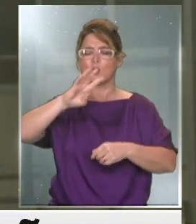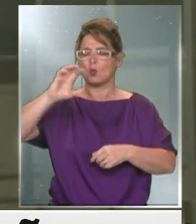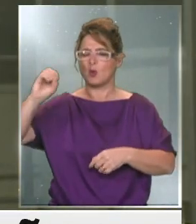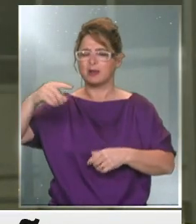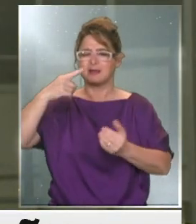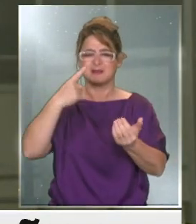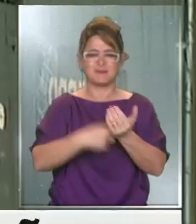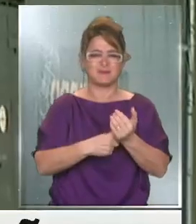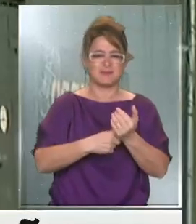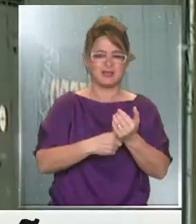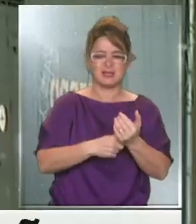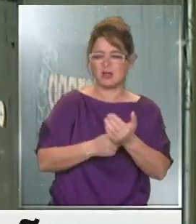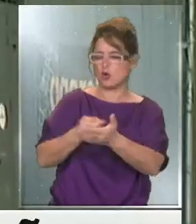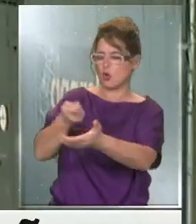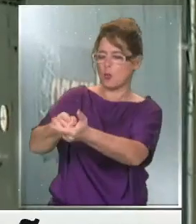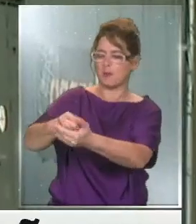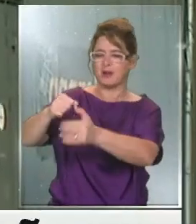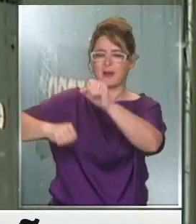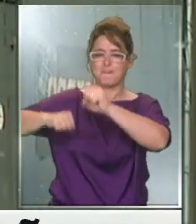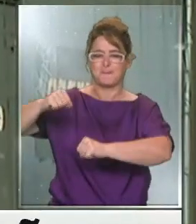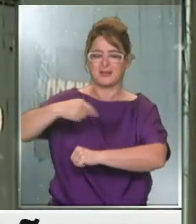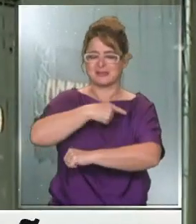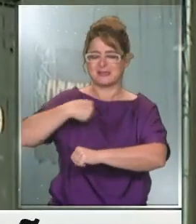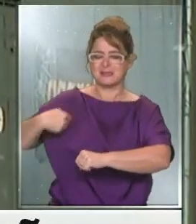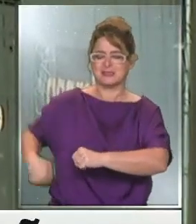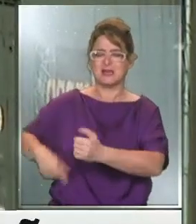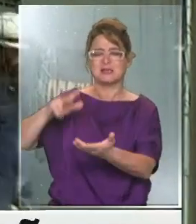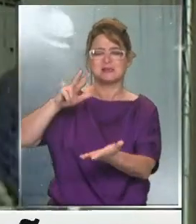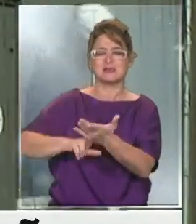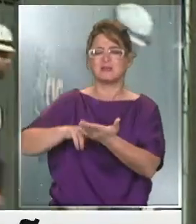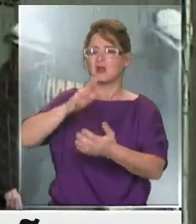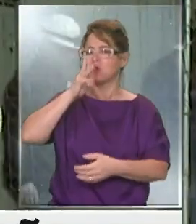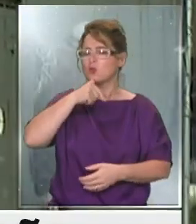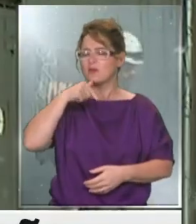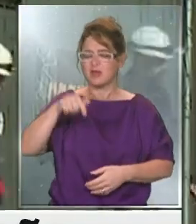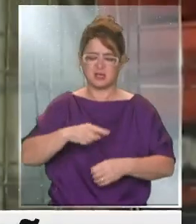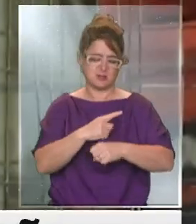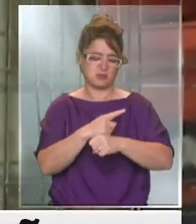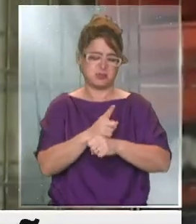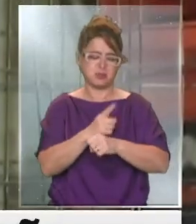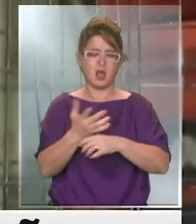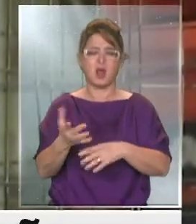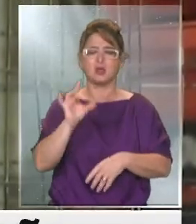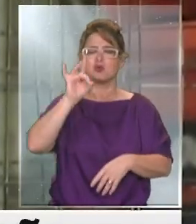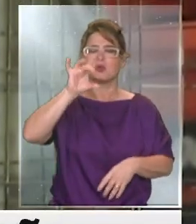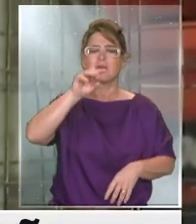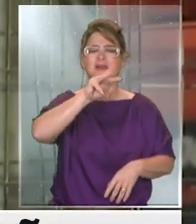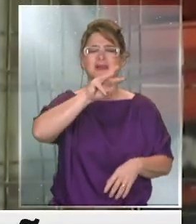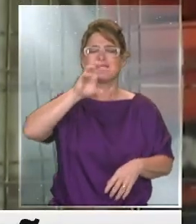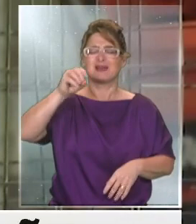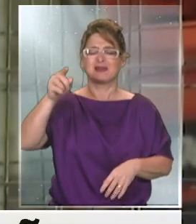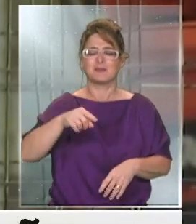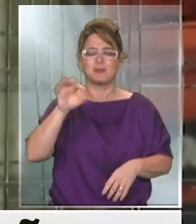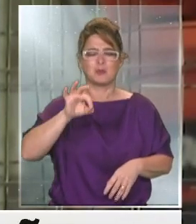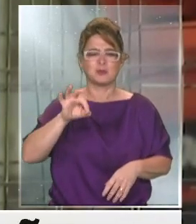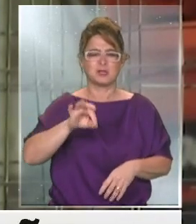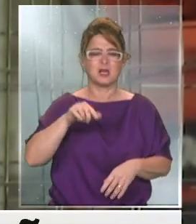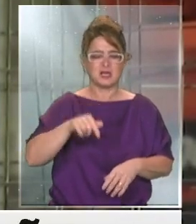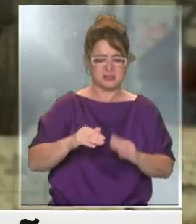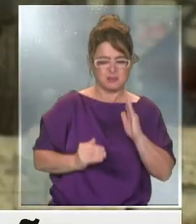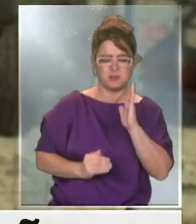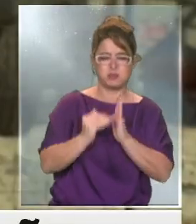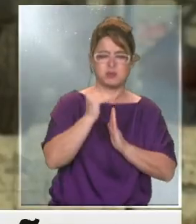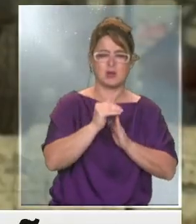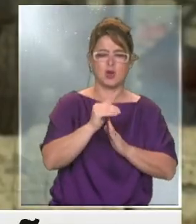finalmente se lo compraron a una empresa china que no estaba certificada y la sensibilidad era de apenas el 30%, cuando correspondía que fuera de un 80%.